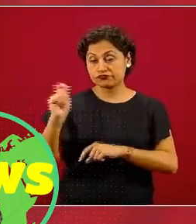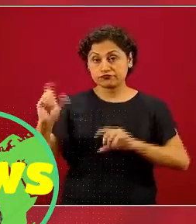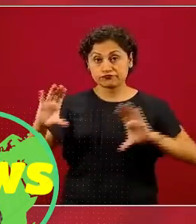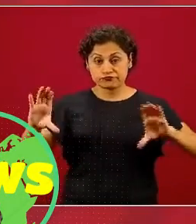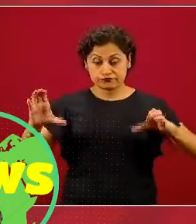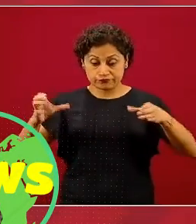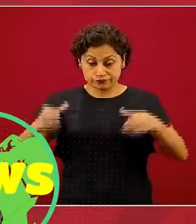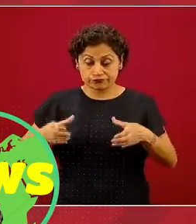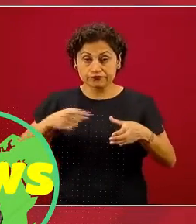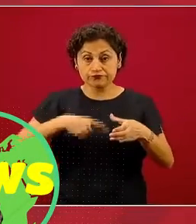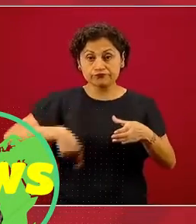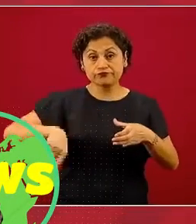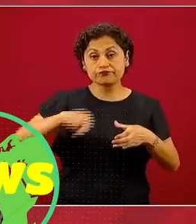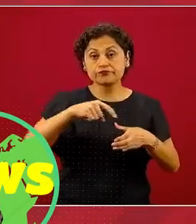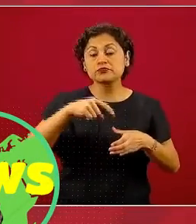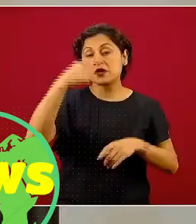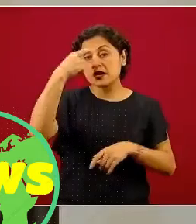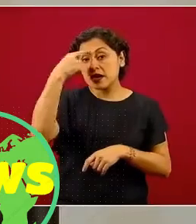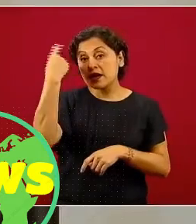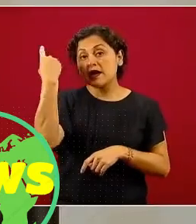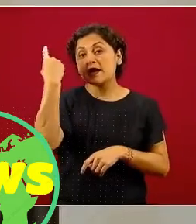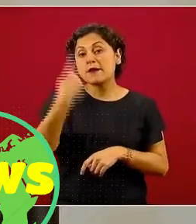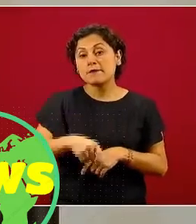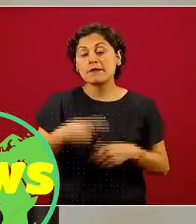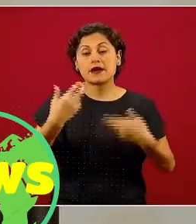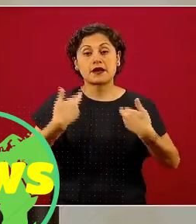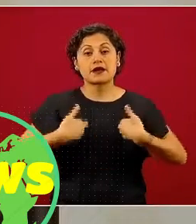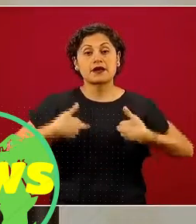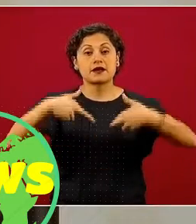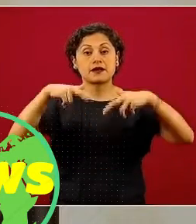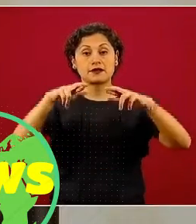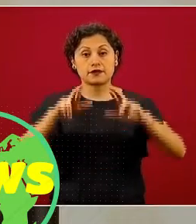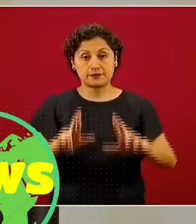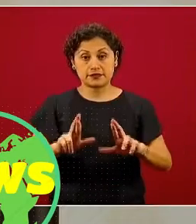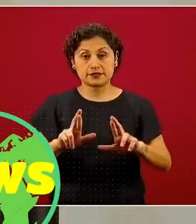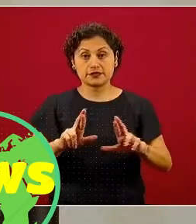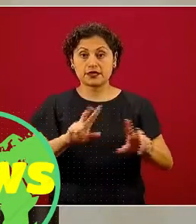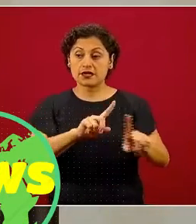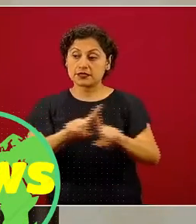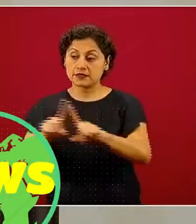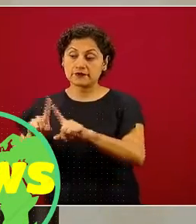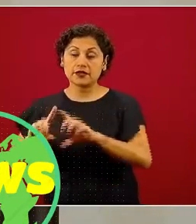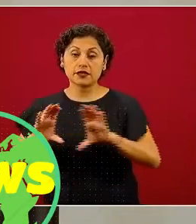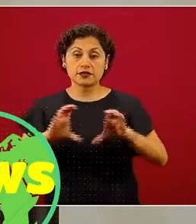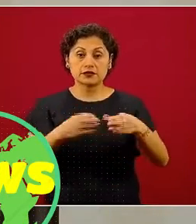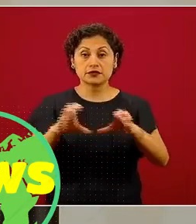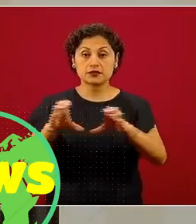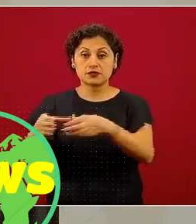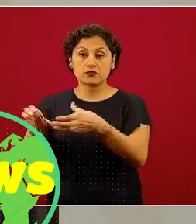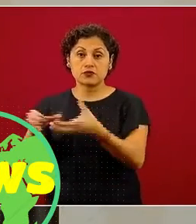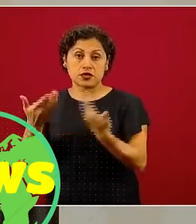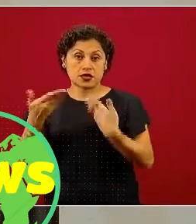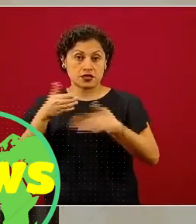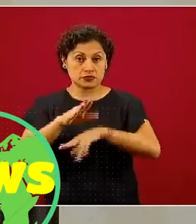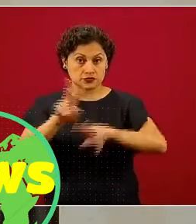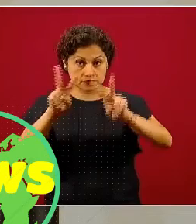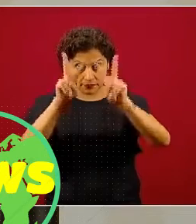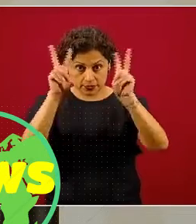personas expertas, que representen a las distintas comunidades profesionales del mundo y que